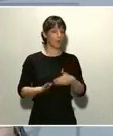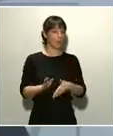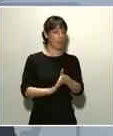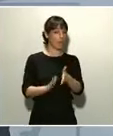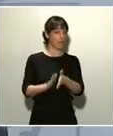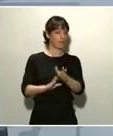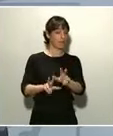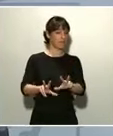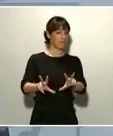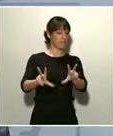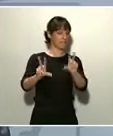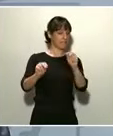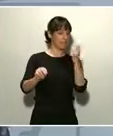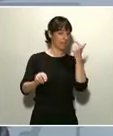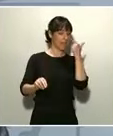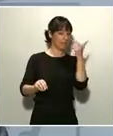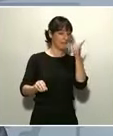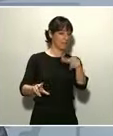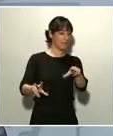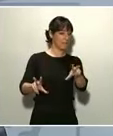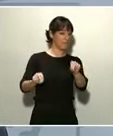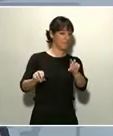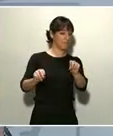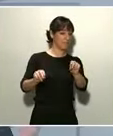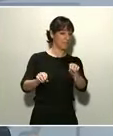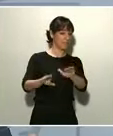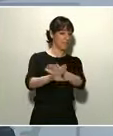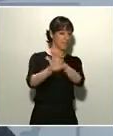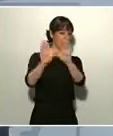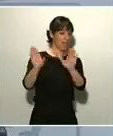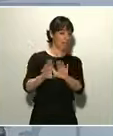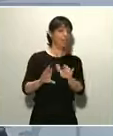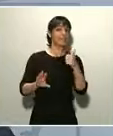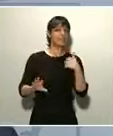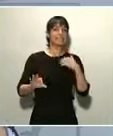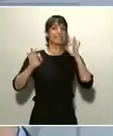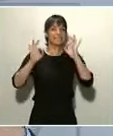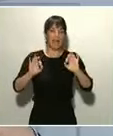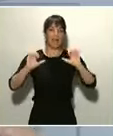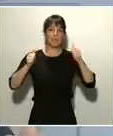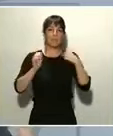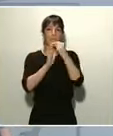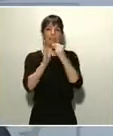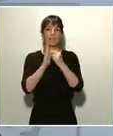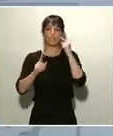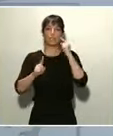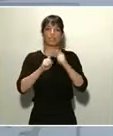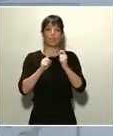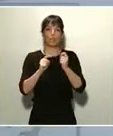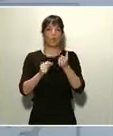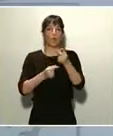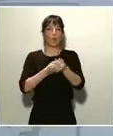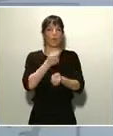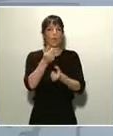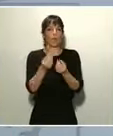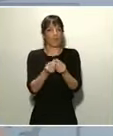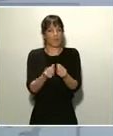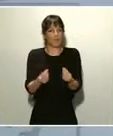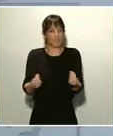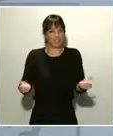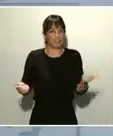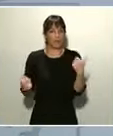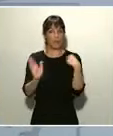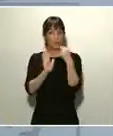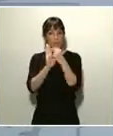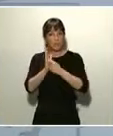horizonte y empecemos a plantear medidas de desescalada, empezar a acabar con estas medidas tan duras que nos estamos